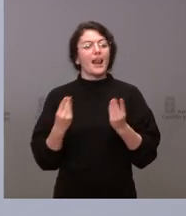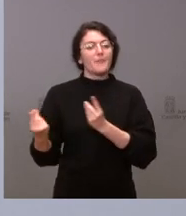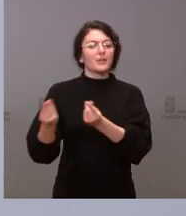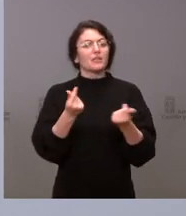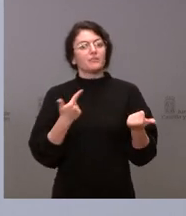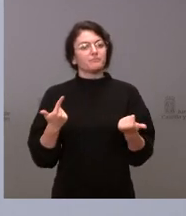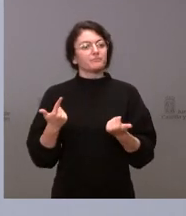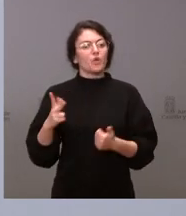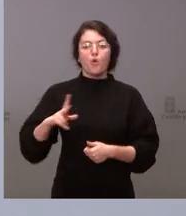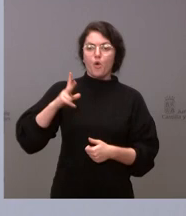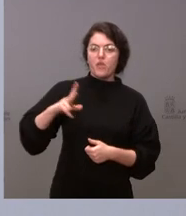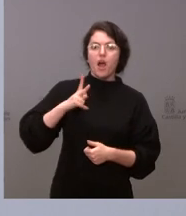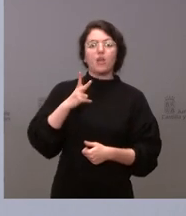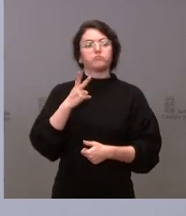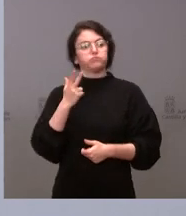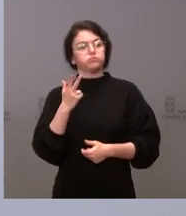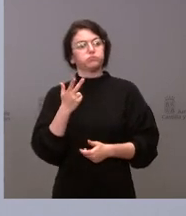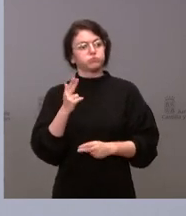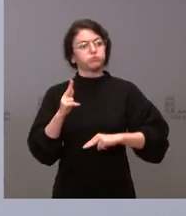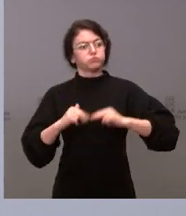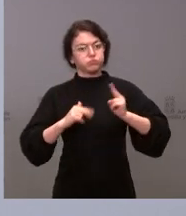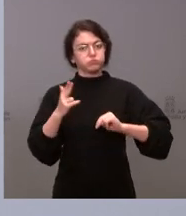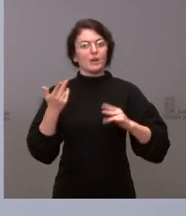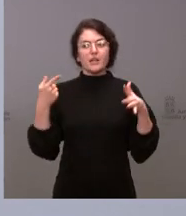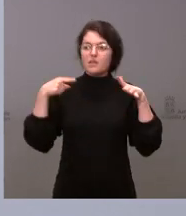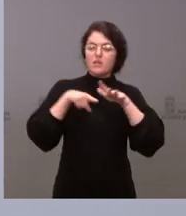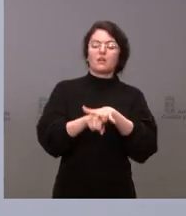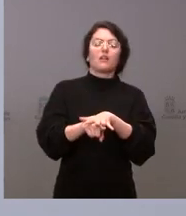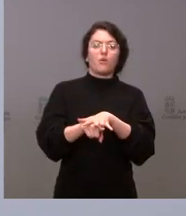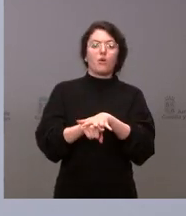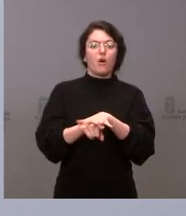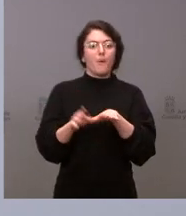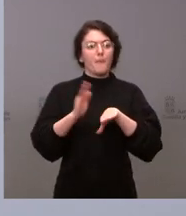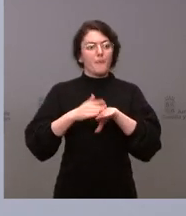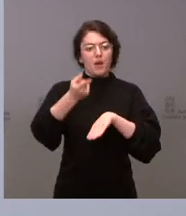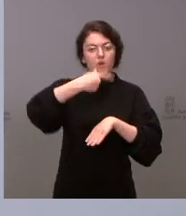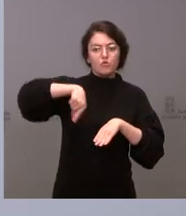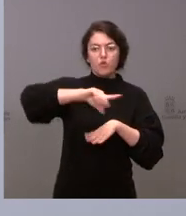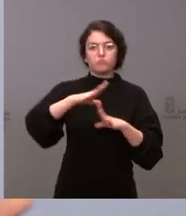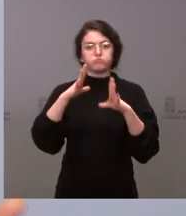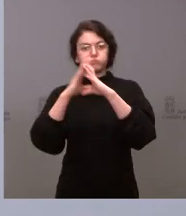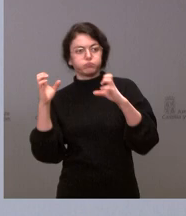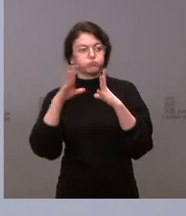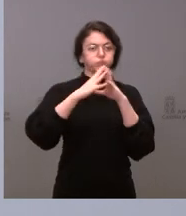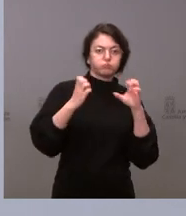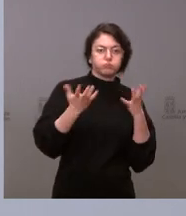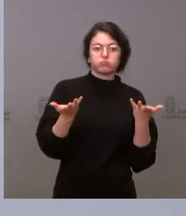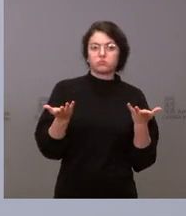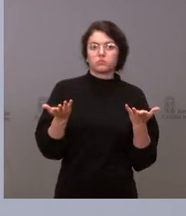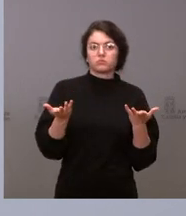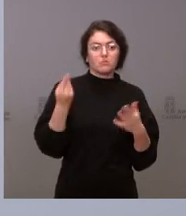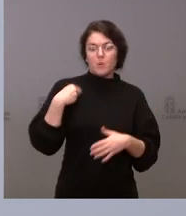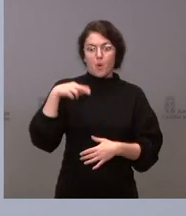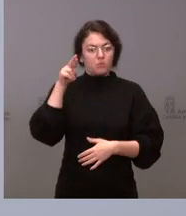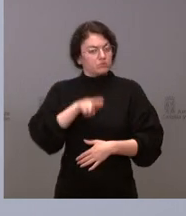constructivo, un ánimo integrador de entendernos y, sobre todo, como hemos dicho en varias